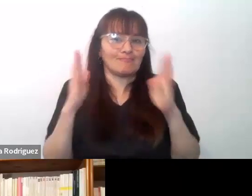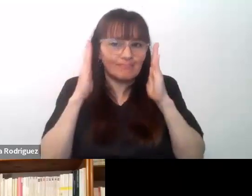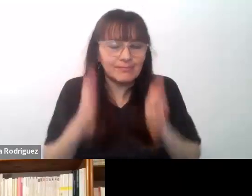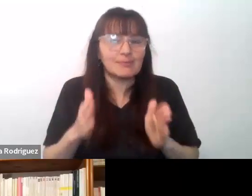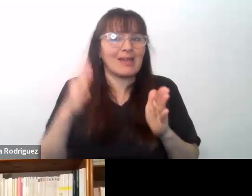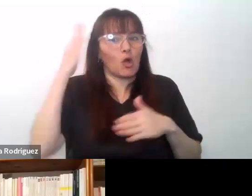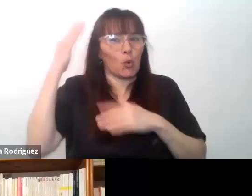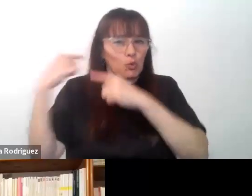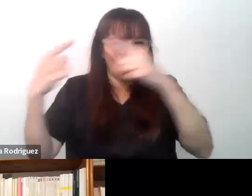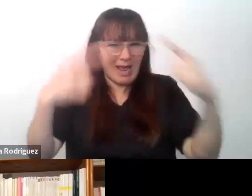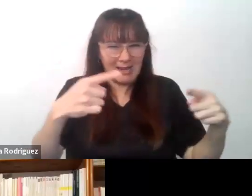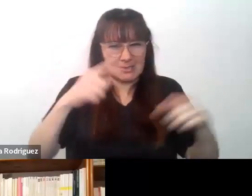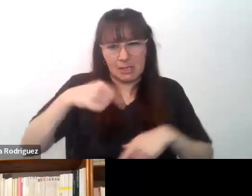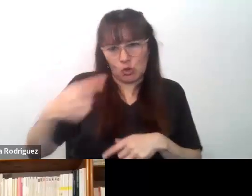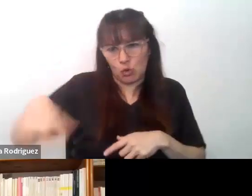lugares